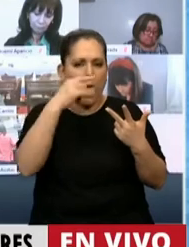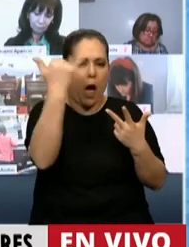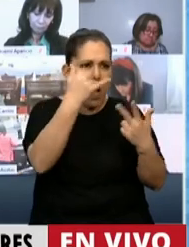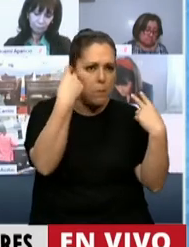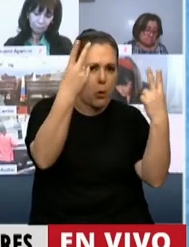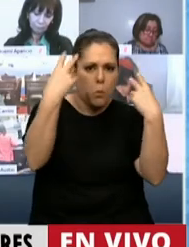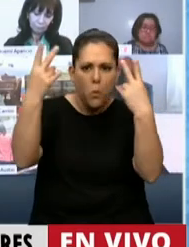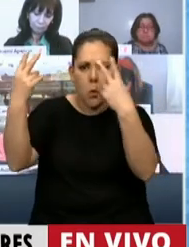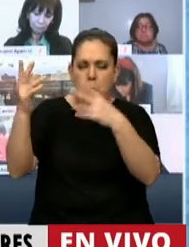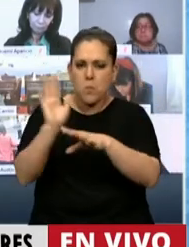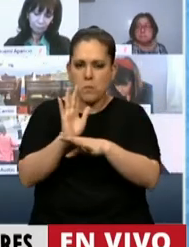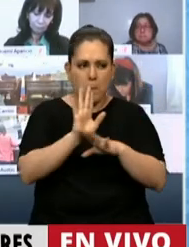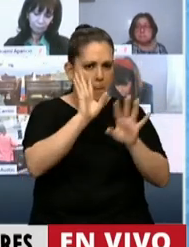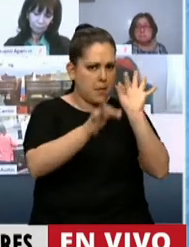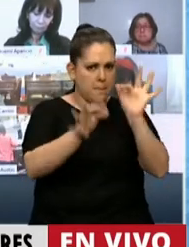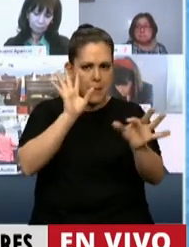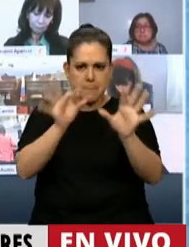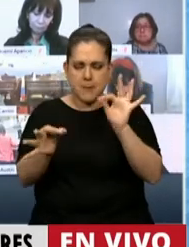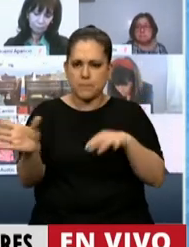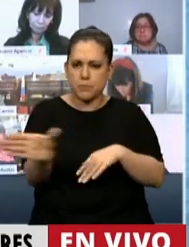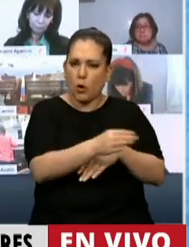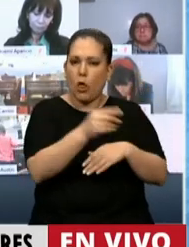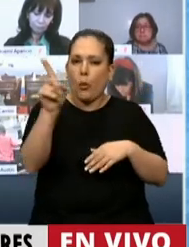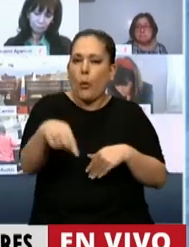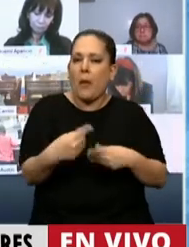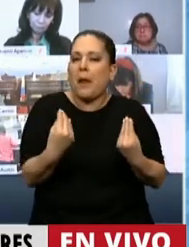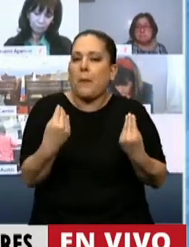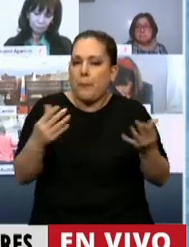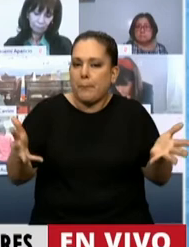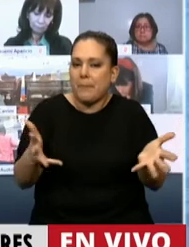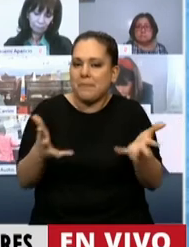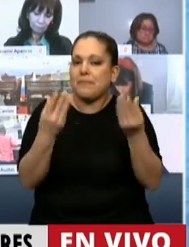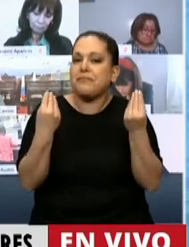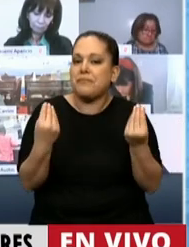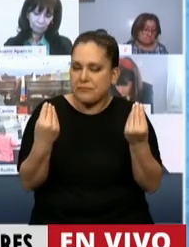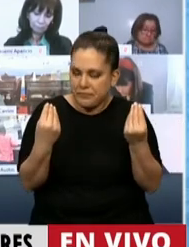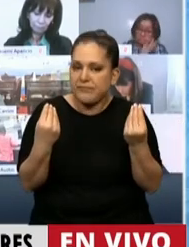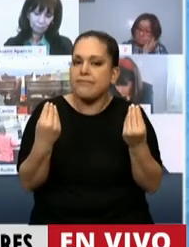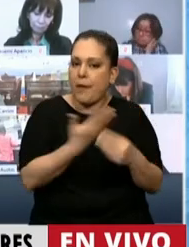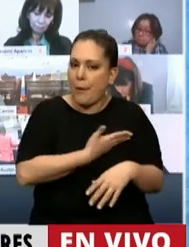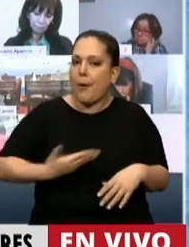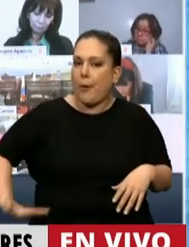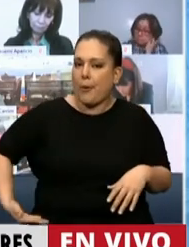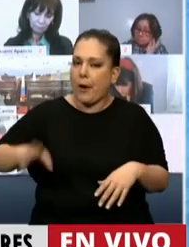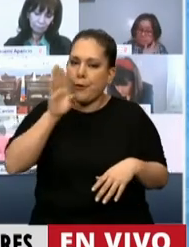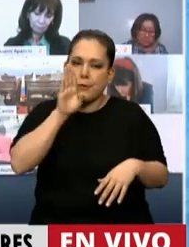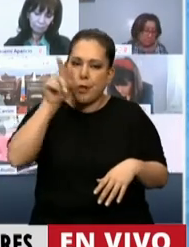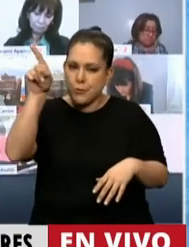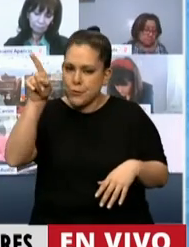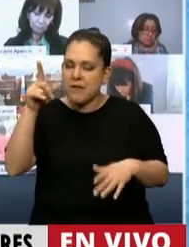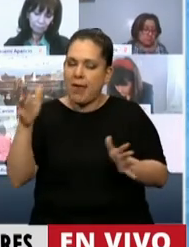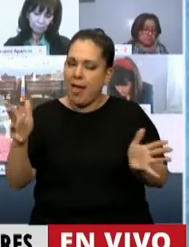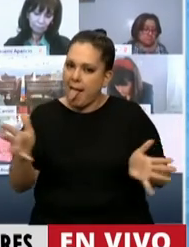maniobras militares conjuntas que son impulsadas en la mayoría de los casos por el gobierno norteamericano,